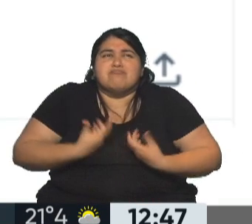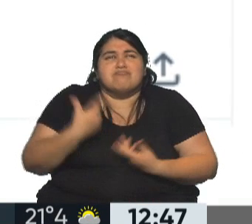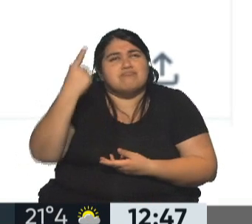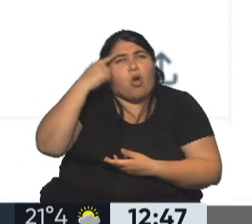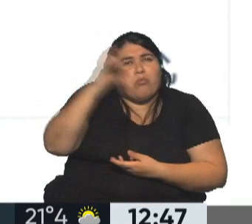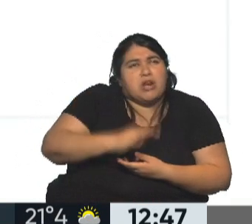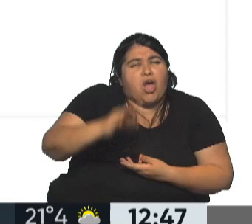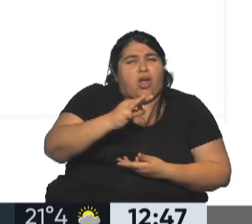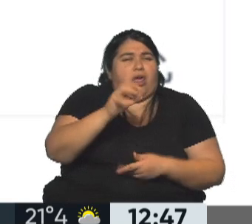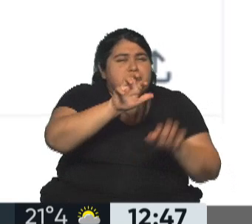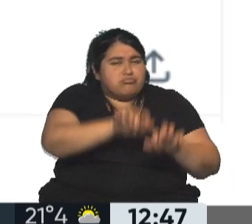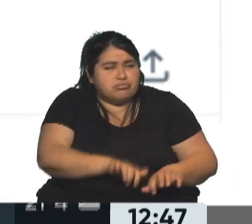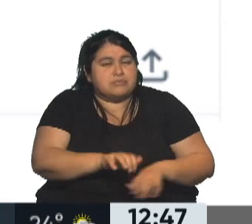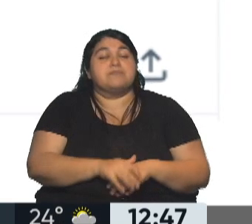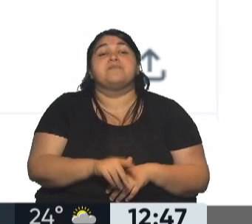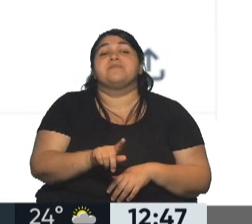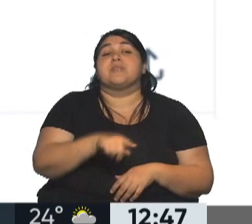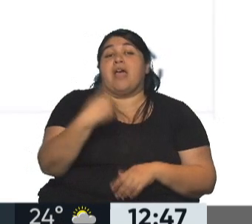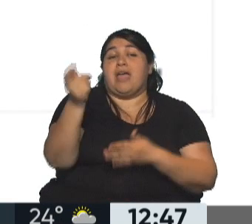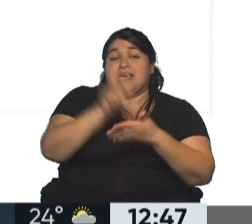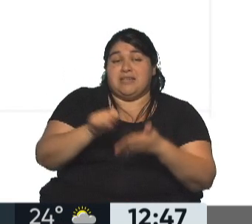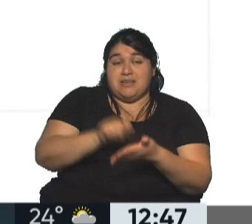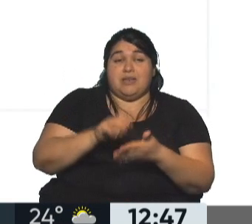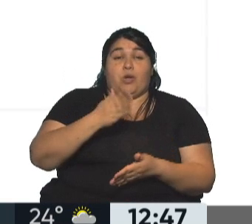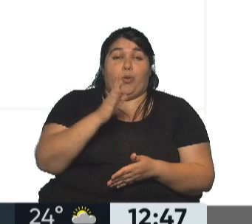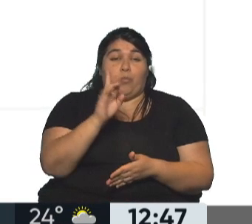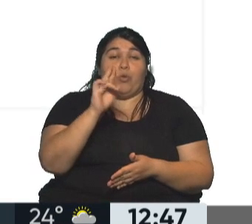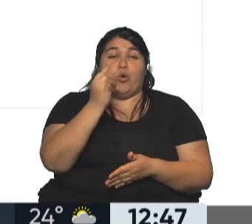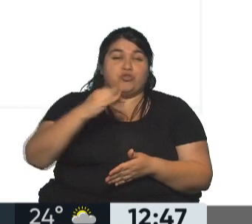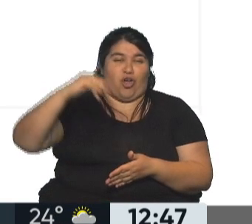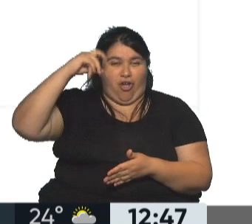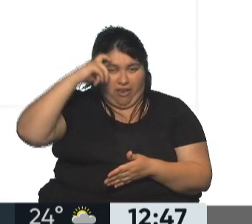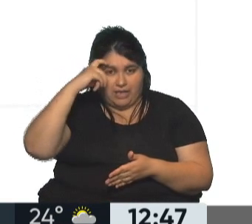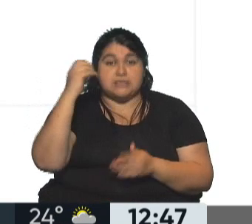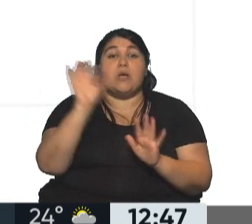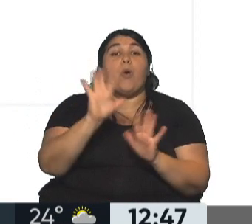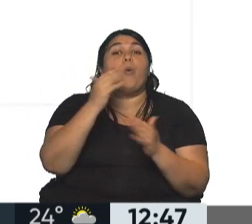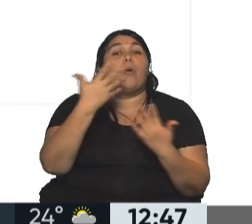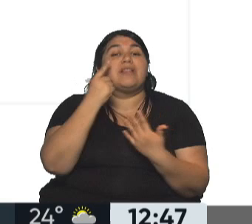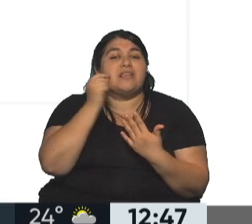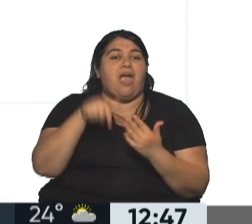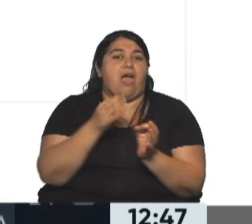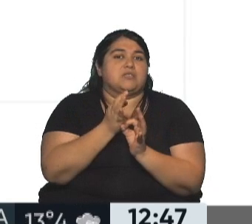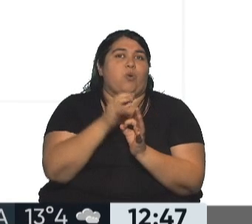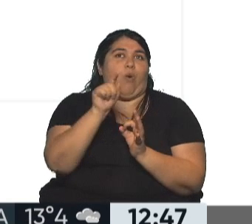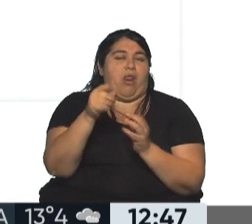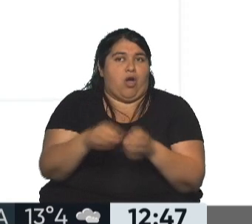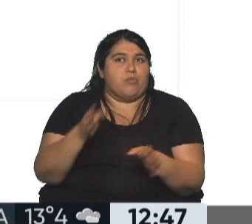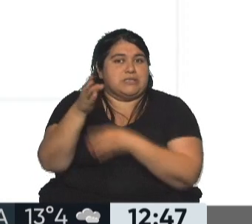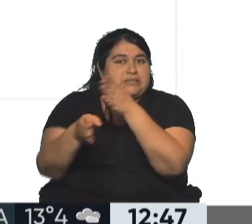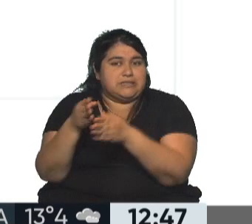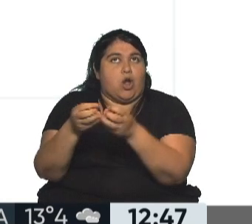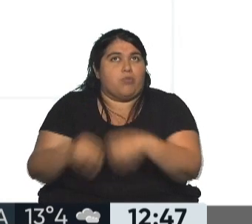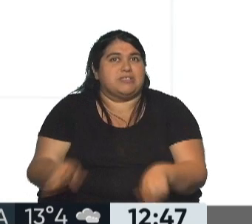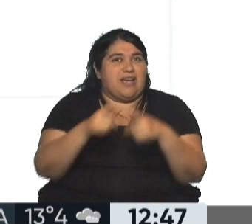¿no? Quienes participaron, como por ejemplo el escritor Félix Brussone que decía, buen día, aprovechen a llevar a sus hijos al colegio antes de que arranque el tema voucher.